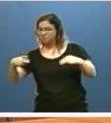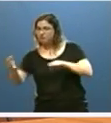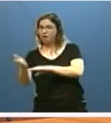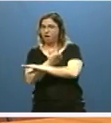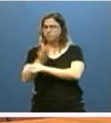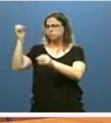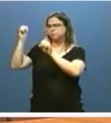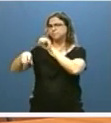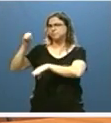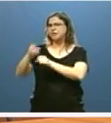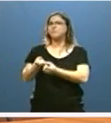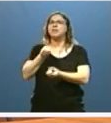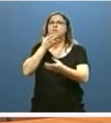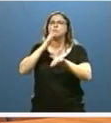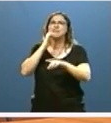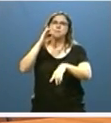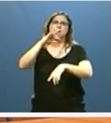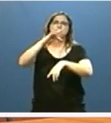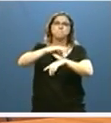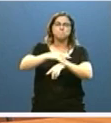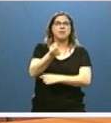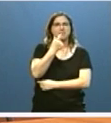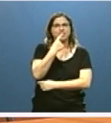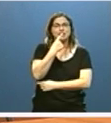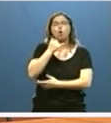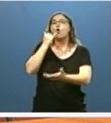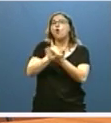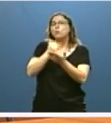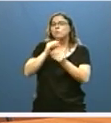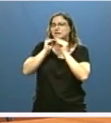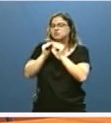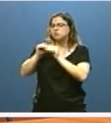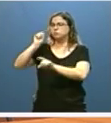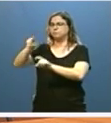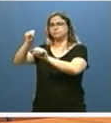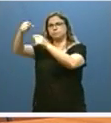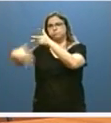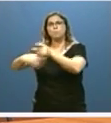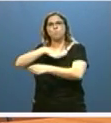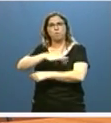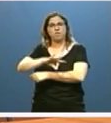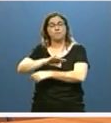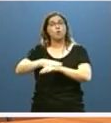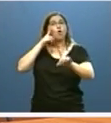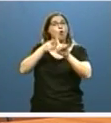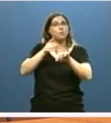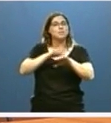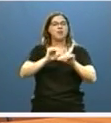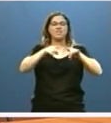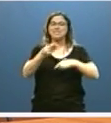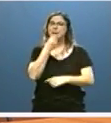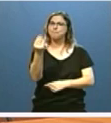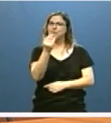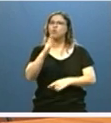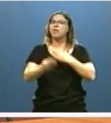información sobre medicamentos prescritos y pruebas de laboratorio efectuadas. Para mejorar los sistemas de citación estamos